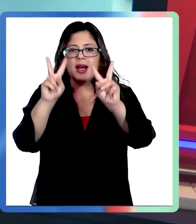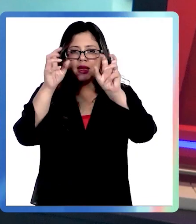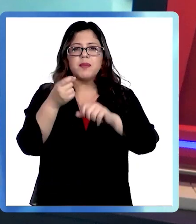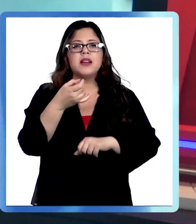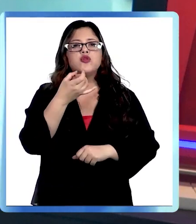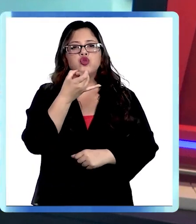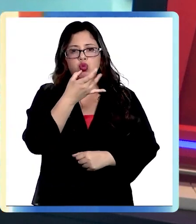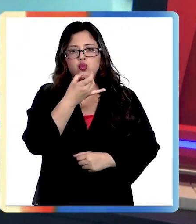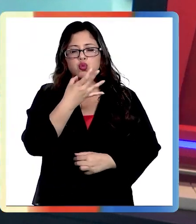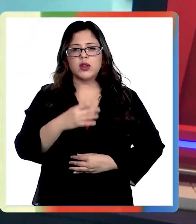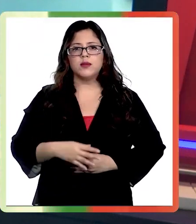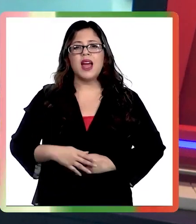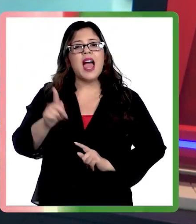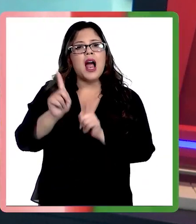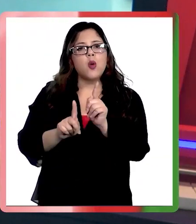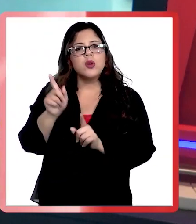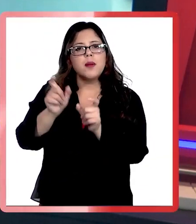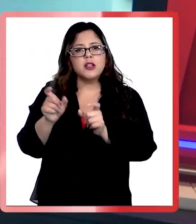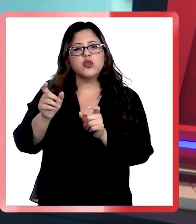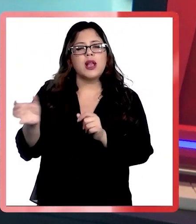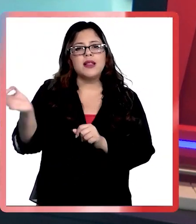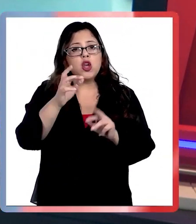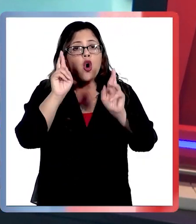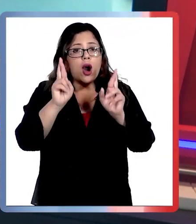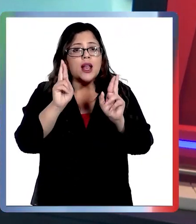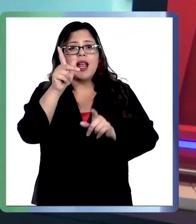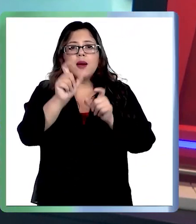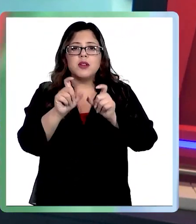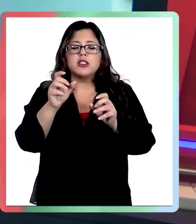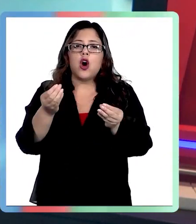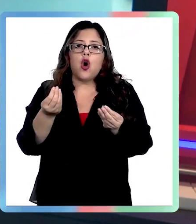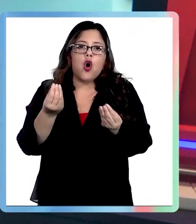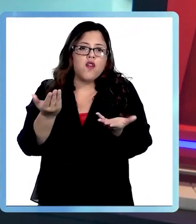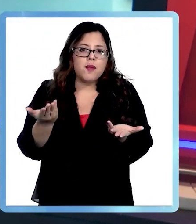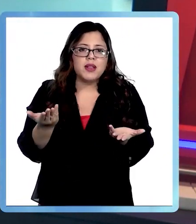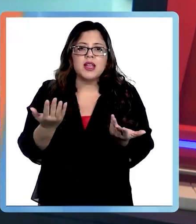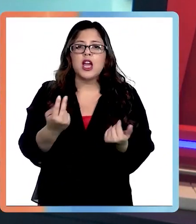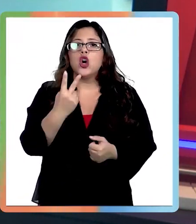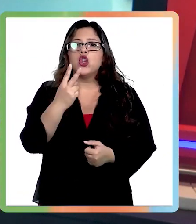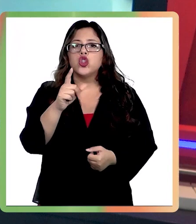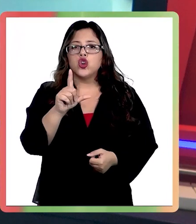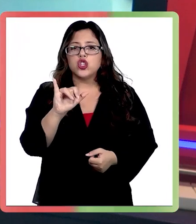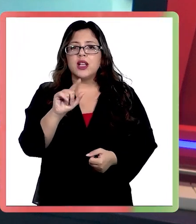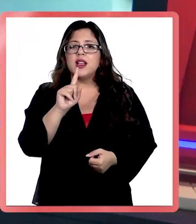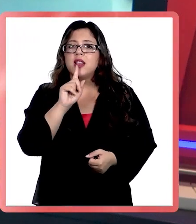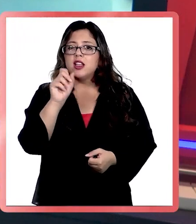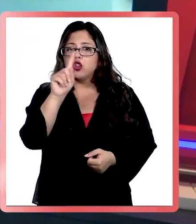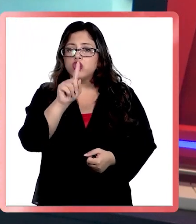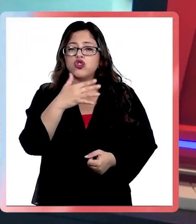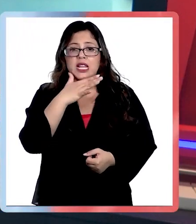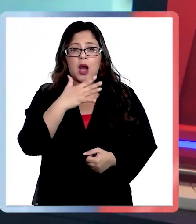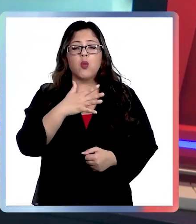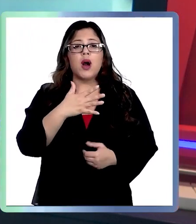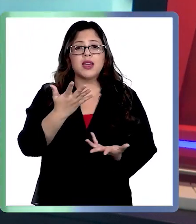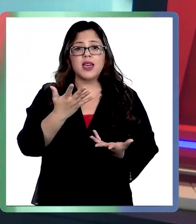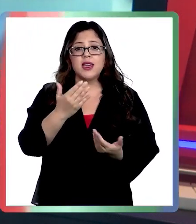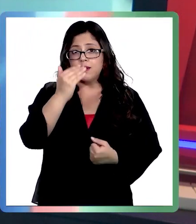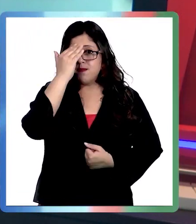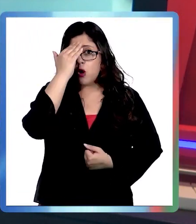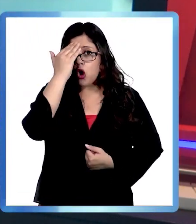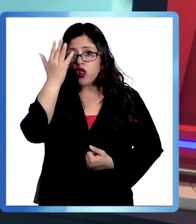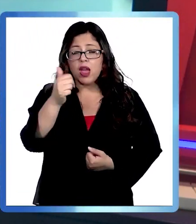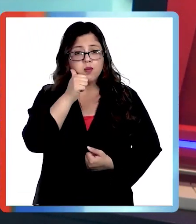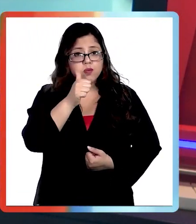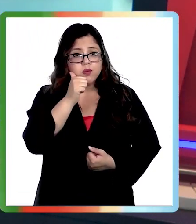Y algunos expertos dicen, ojalá todas las personas tomásemos o bebiésemos dos litros de agua al día, pero me imagino que eso